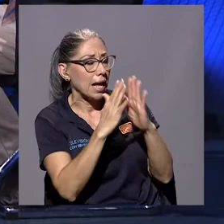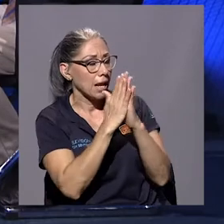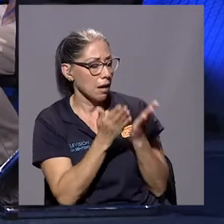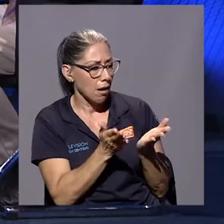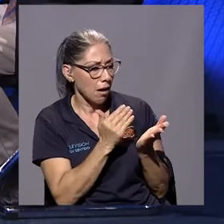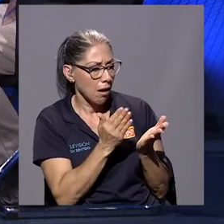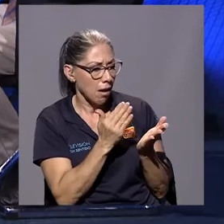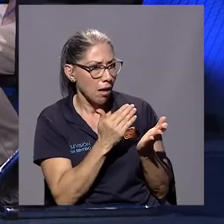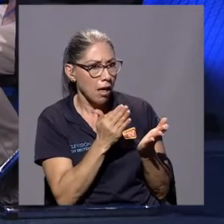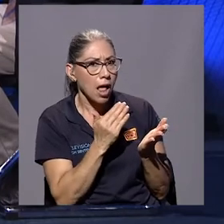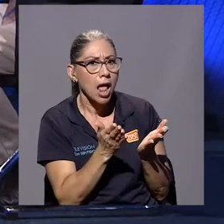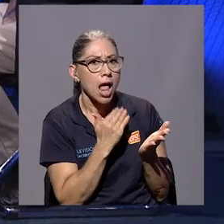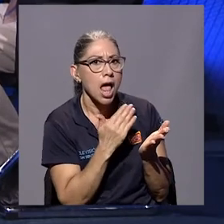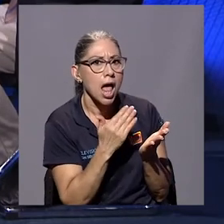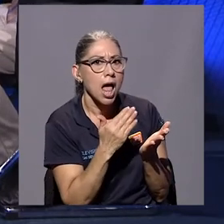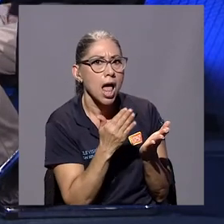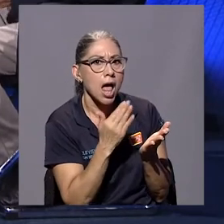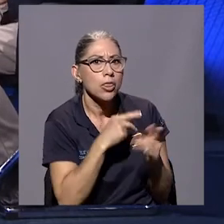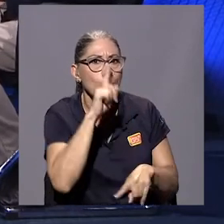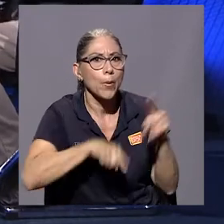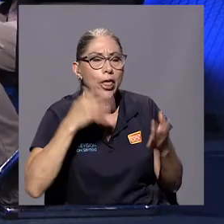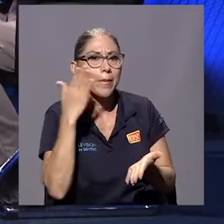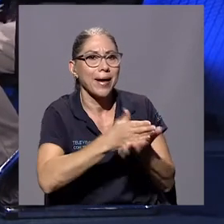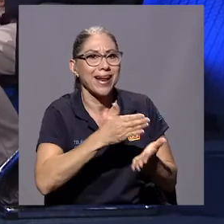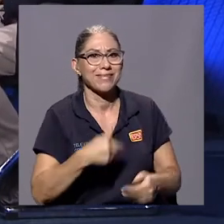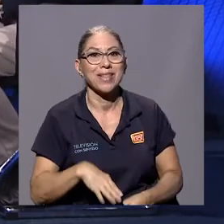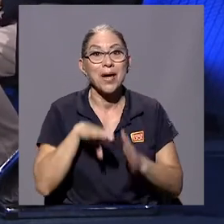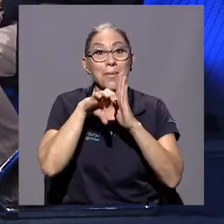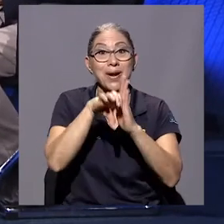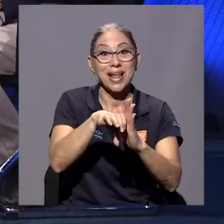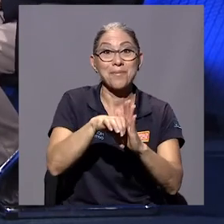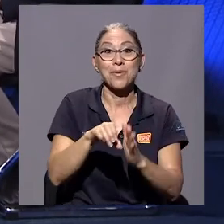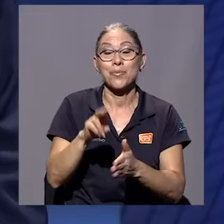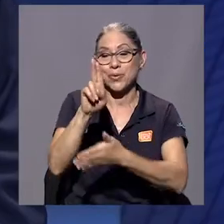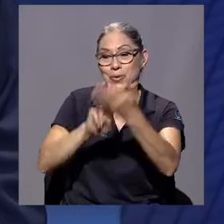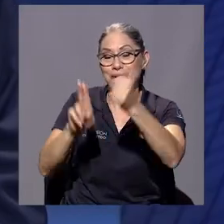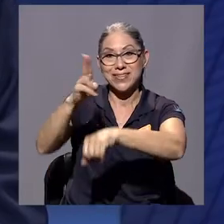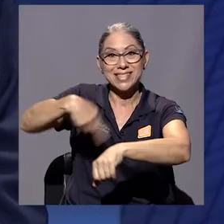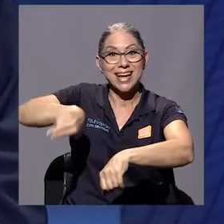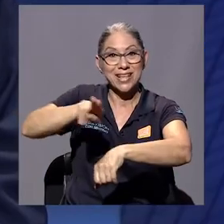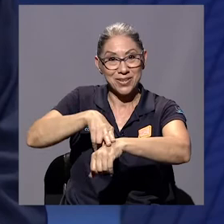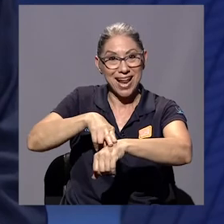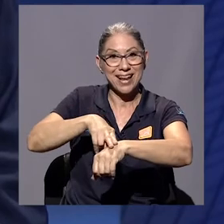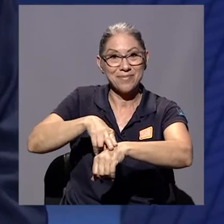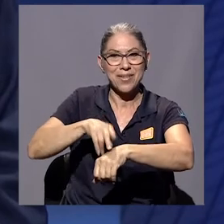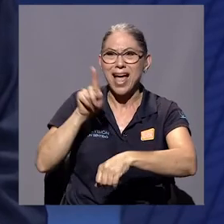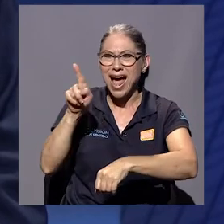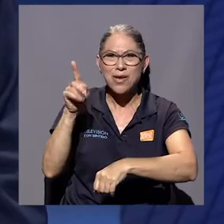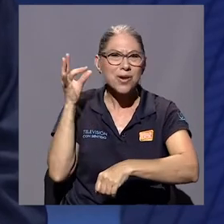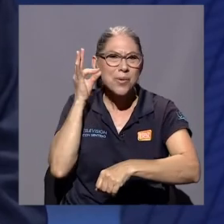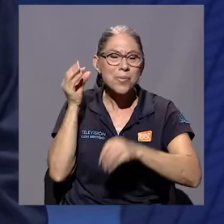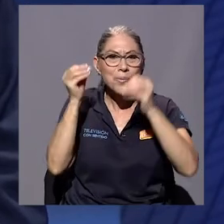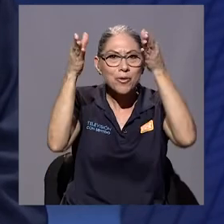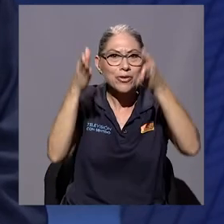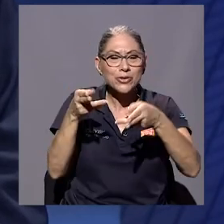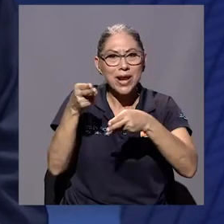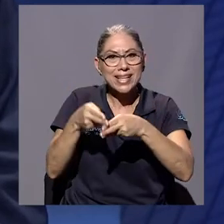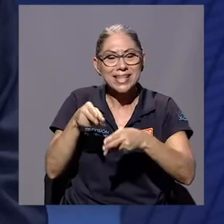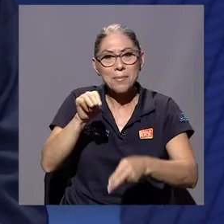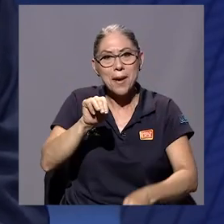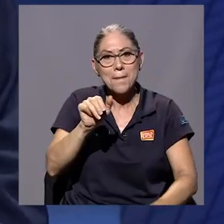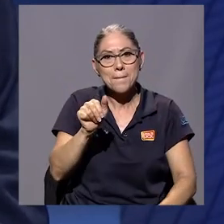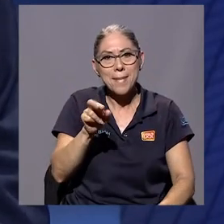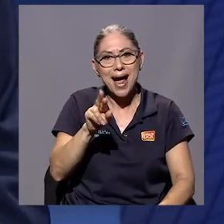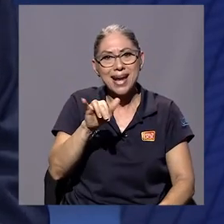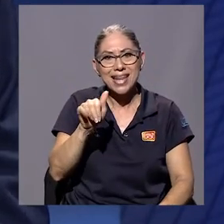podría dejar de leerla. Por ejemplo, Estudiantes de la UNA, hay una profesora, María Sancho,